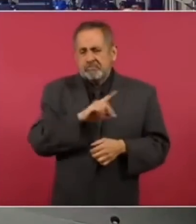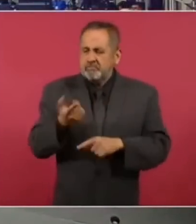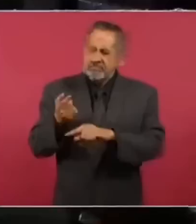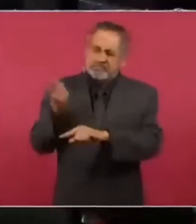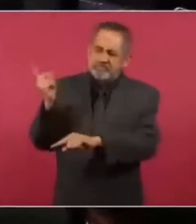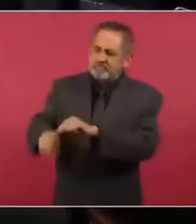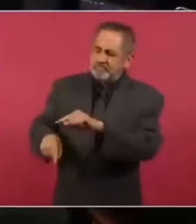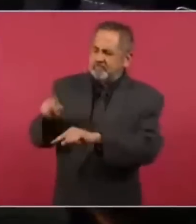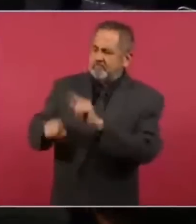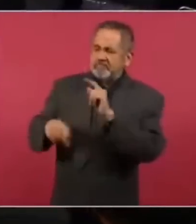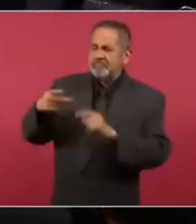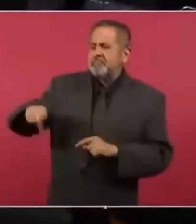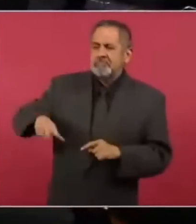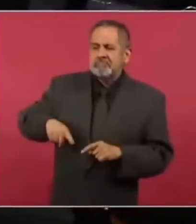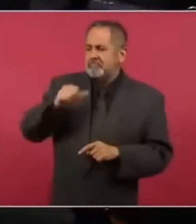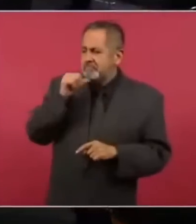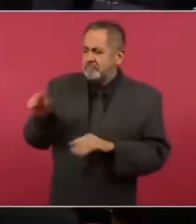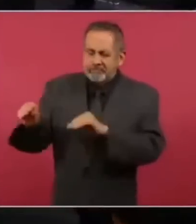privatizadora.